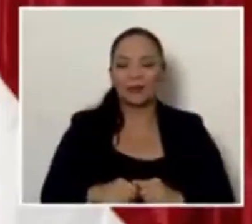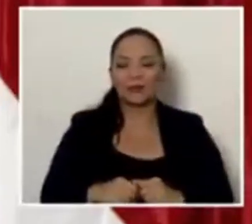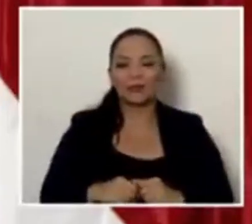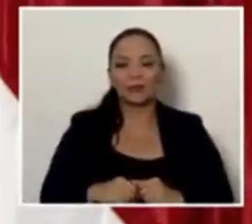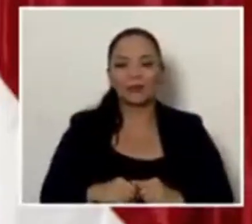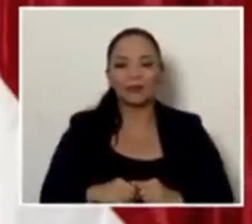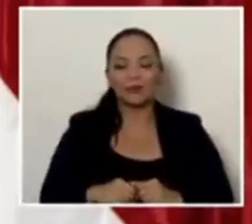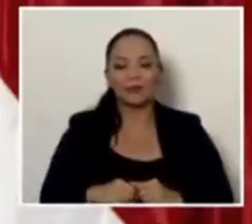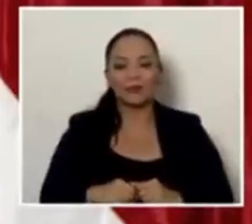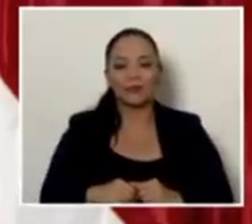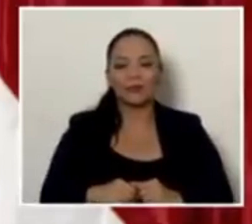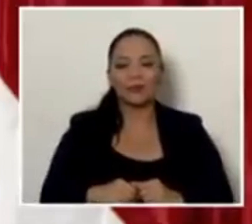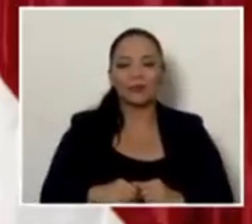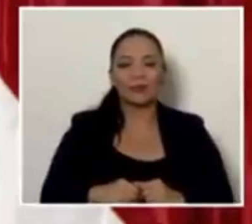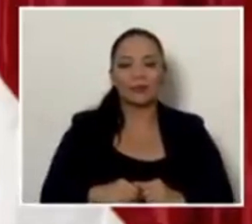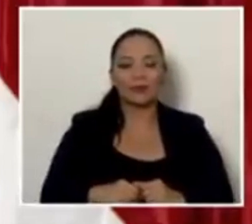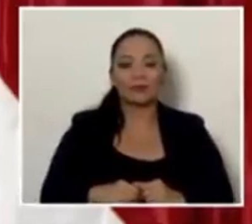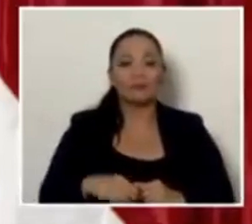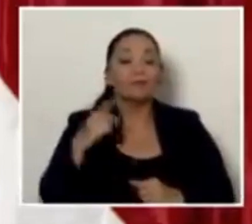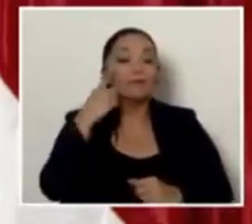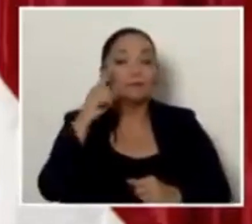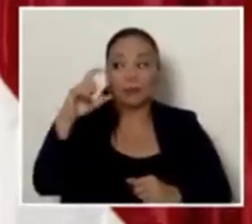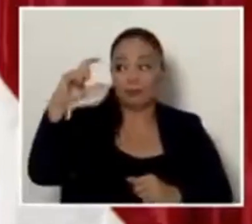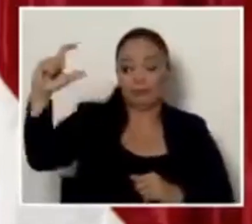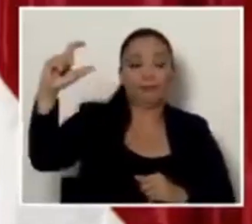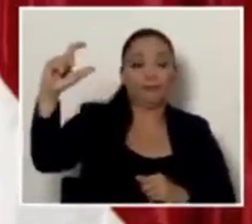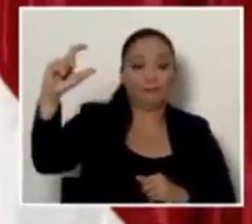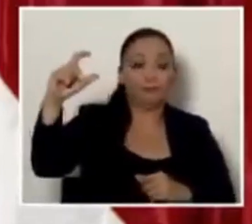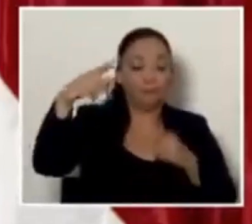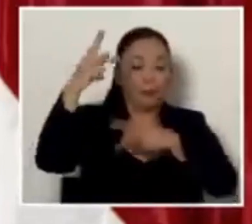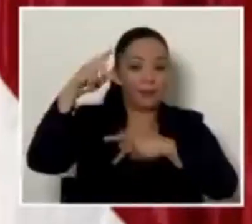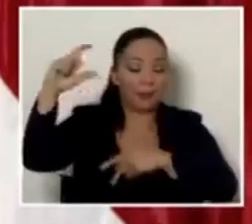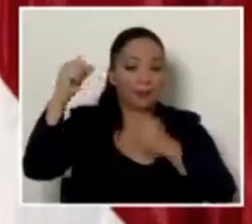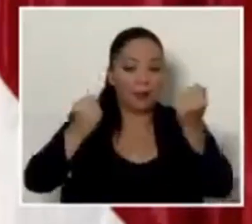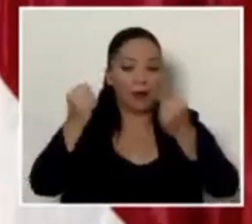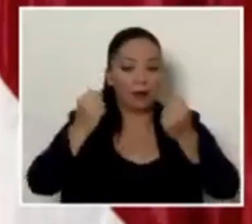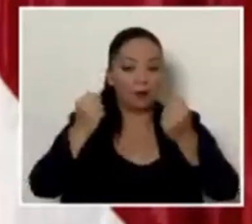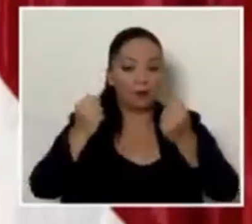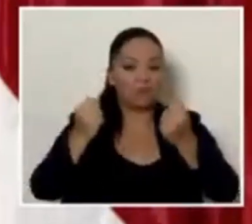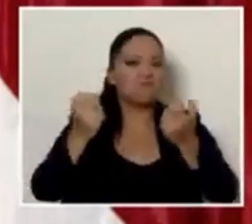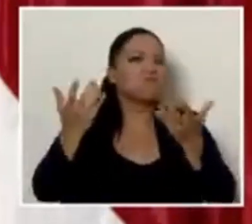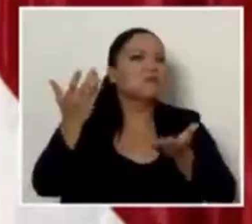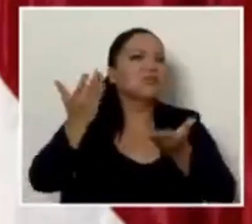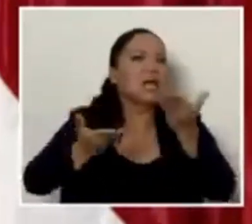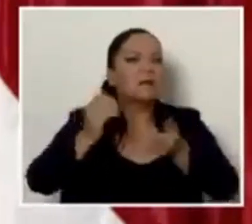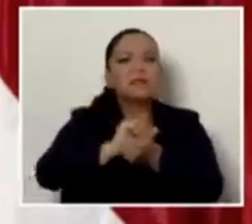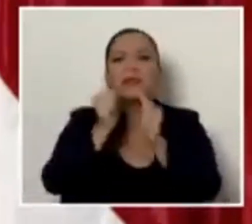o la etiqueta del derecho de circulación se cambiará, si acaso, cada 10 años.